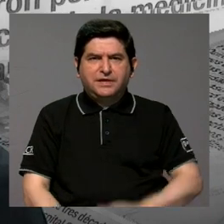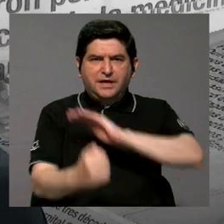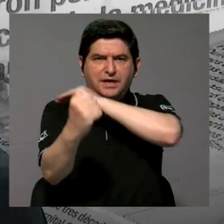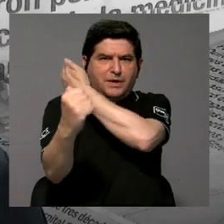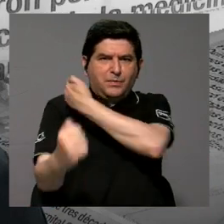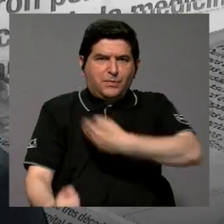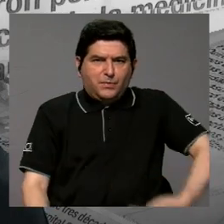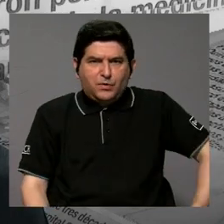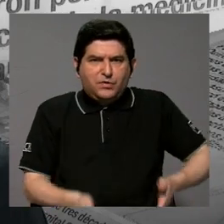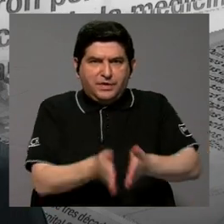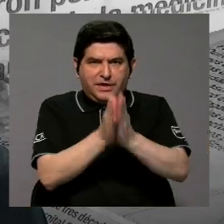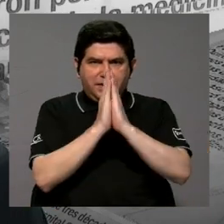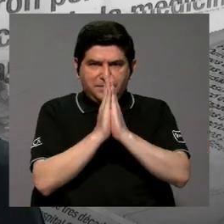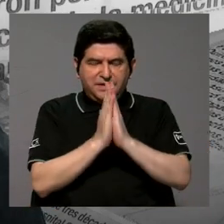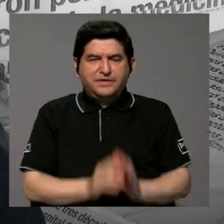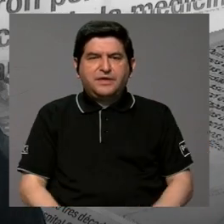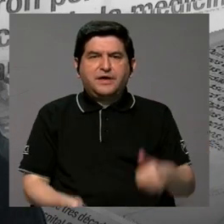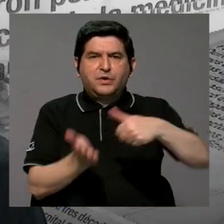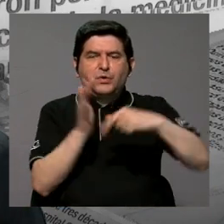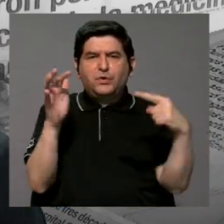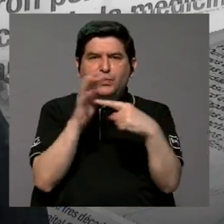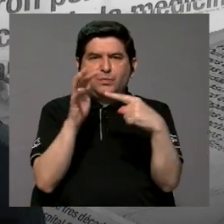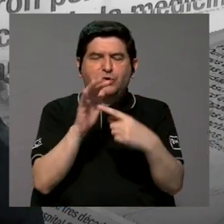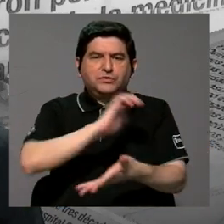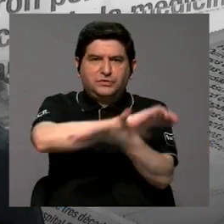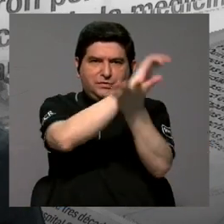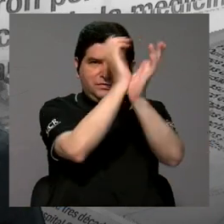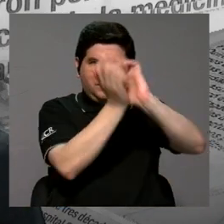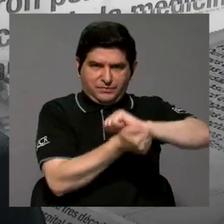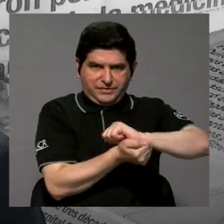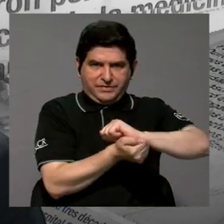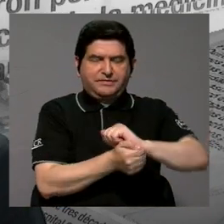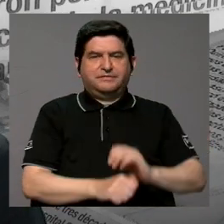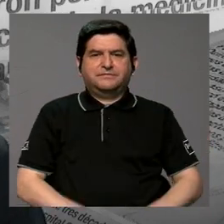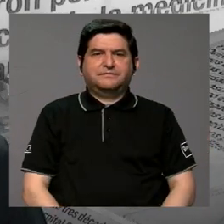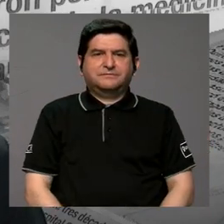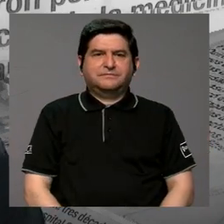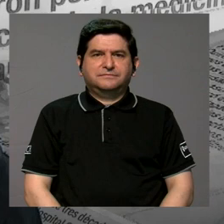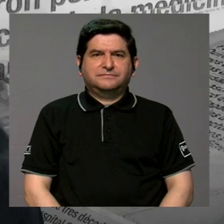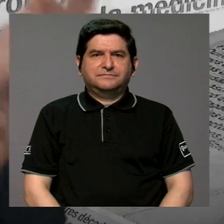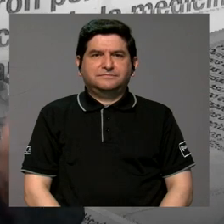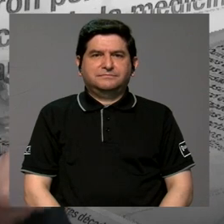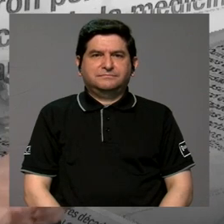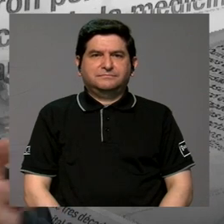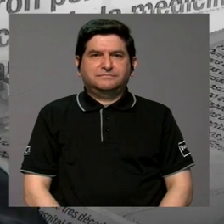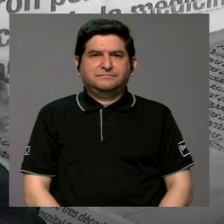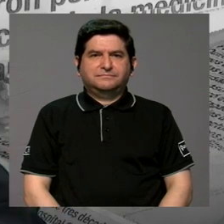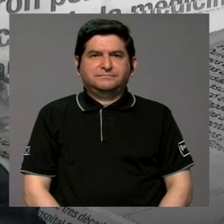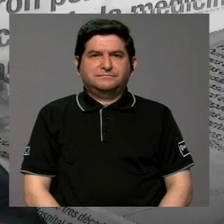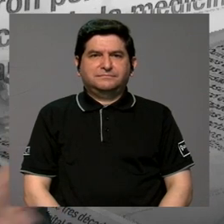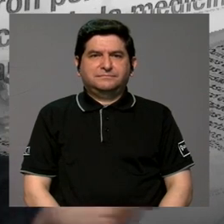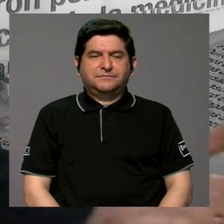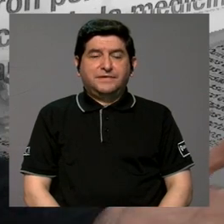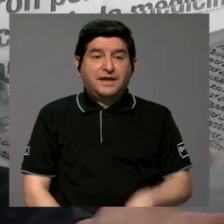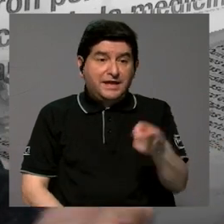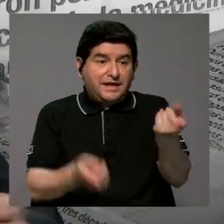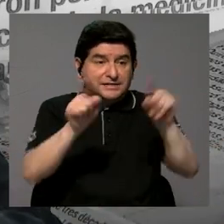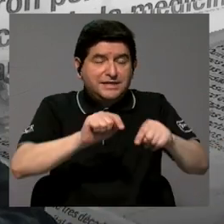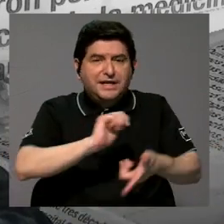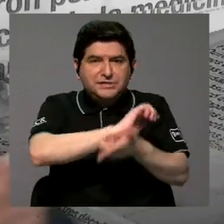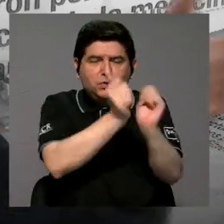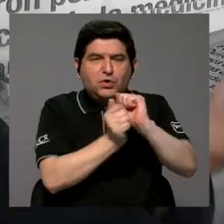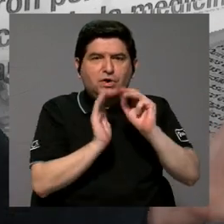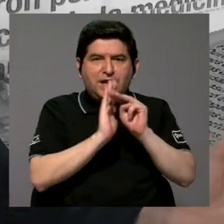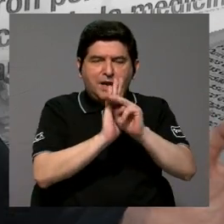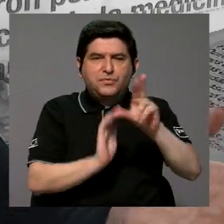Ejecutivo pida un referéndum para hacer reformas y en fin, cambiar el modelo